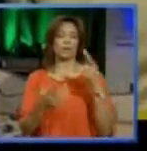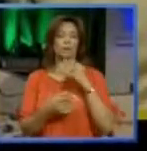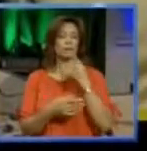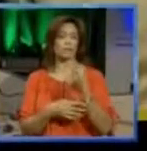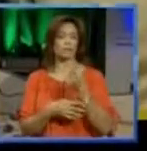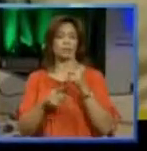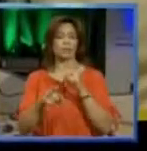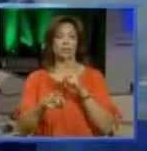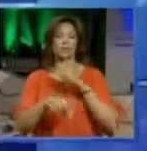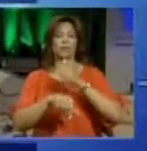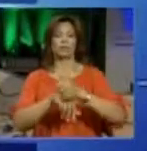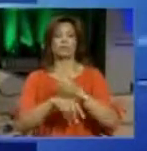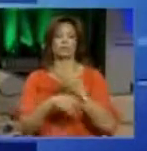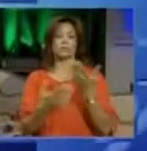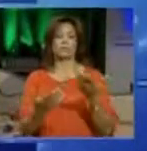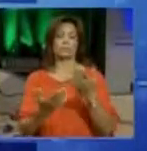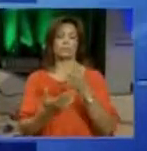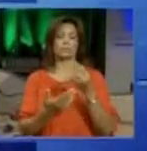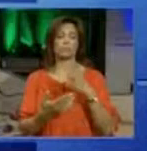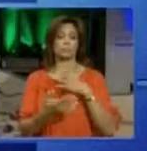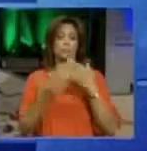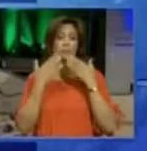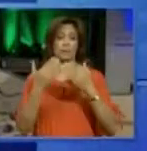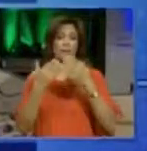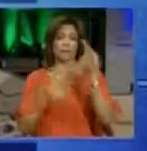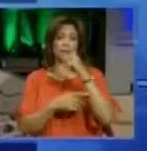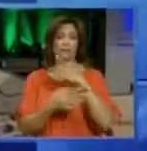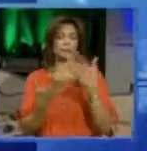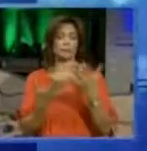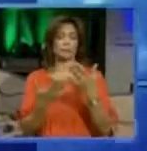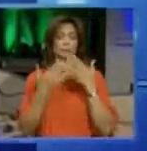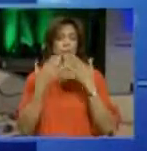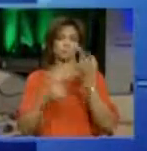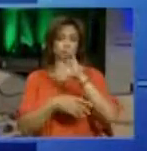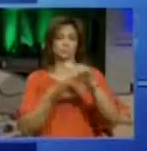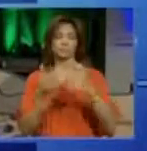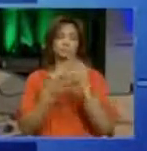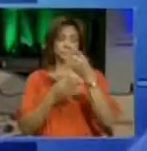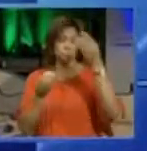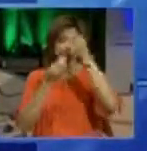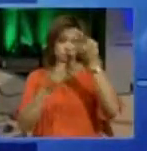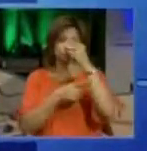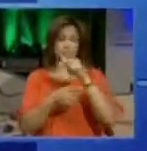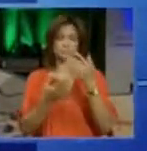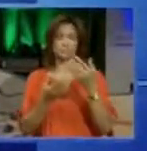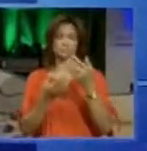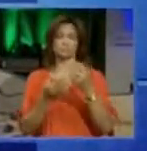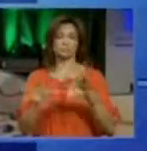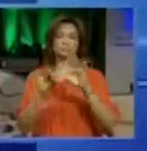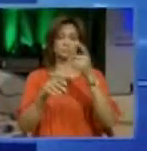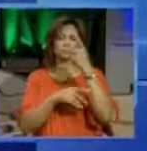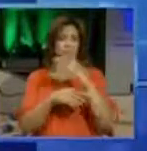dice precisamente la acusación en su contra. Qué bien. Pues gracias, gracias Limaris. Gracias por toda esta información de primera mano.